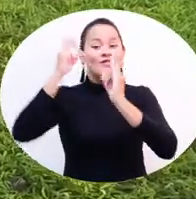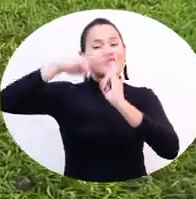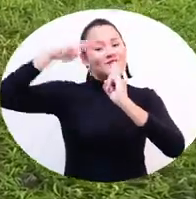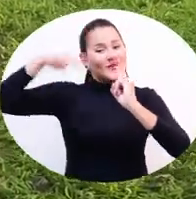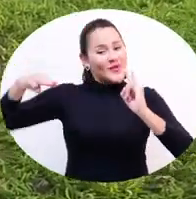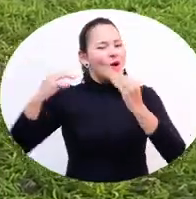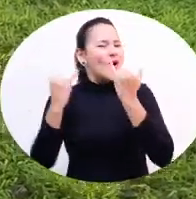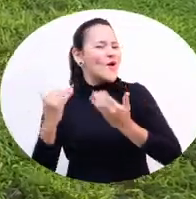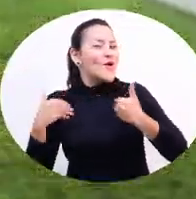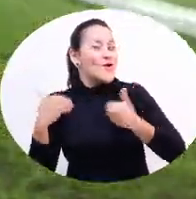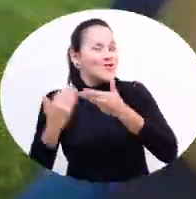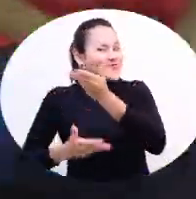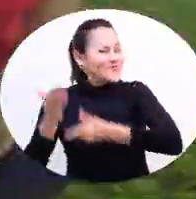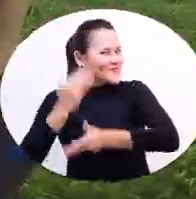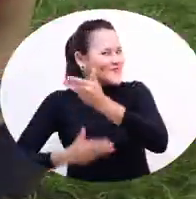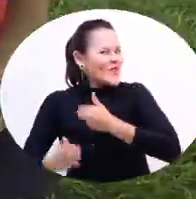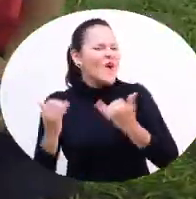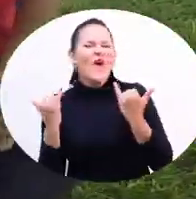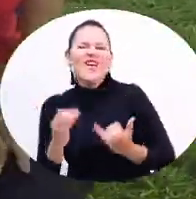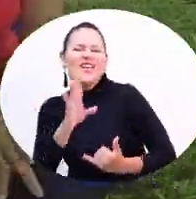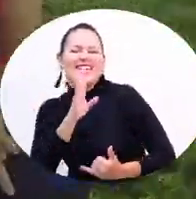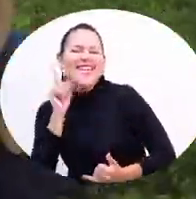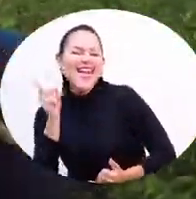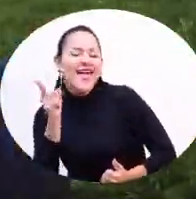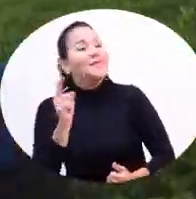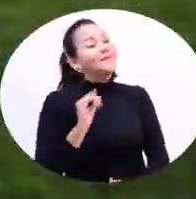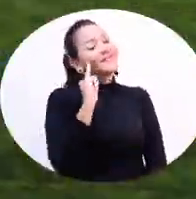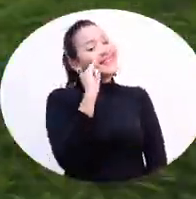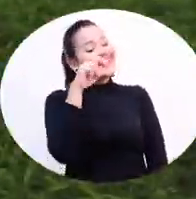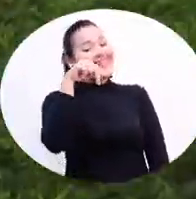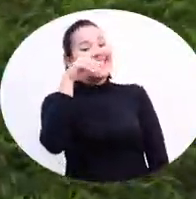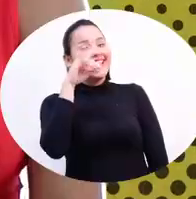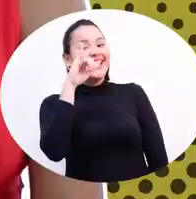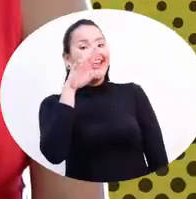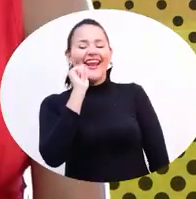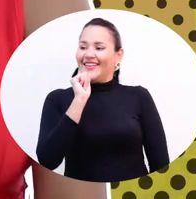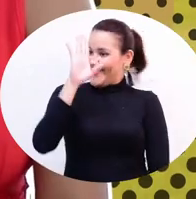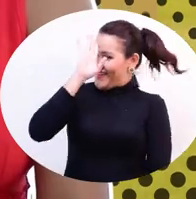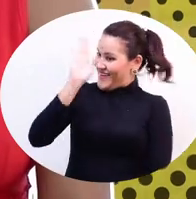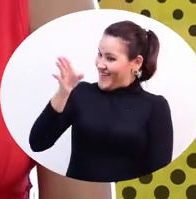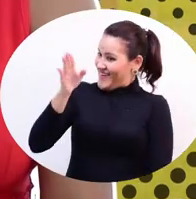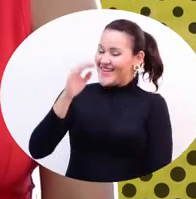Unimacdelena. Hoy estamos con... ¡Indira! ¡Hola Indira!